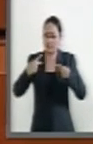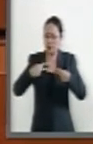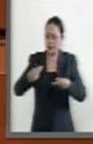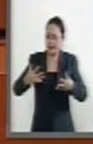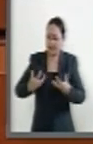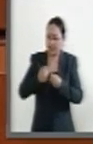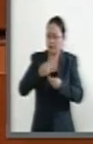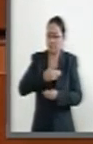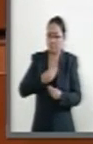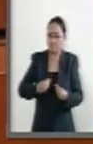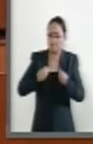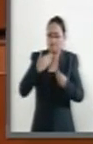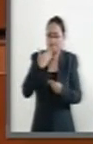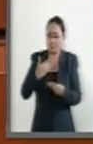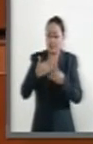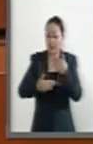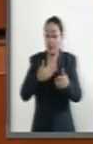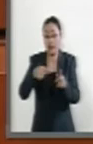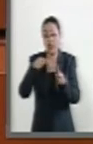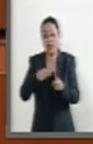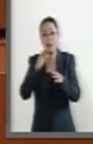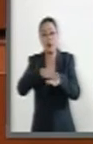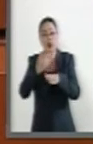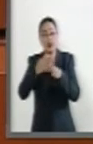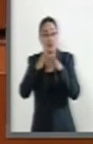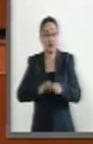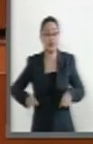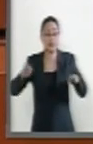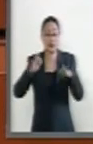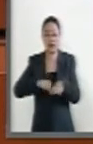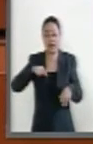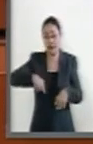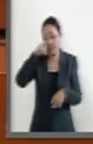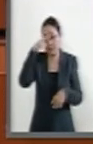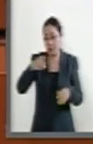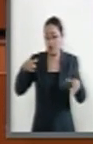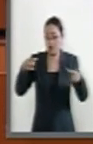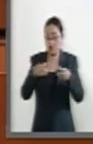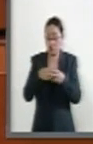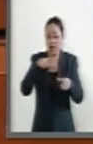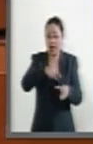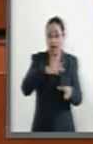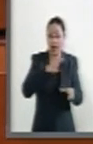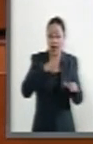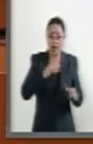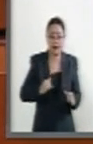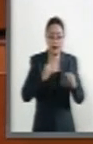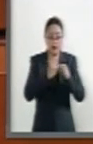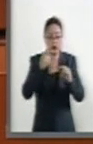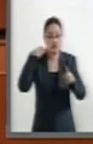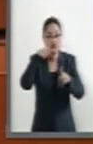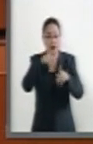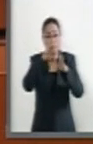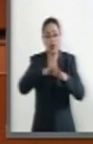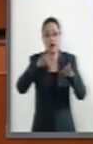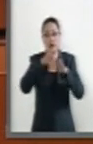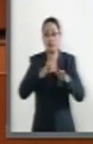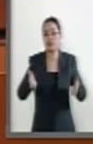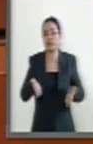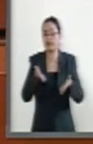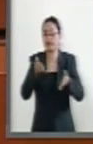De ahí la importancia de que México cuente con un órgano colegiado que tenga como objeto fomentar,